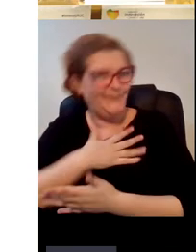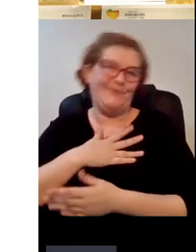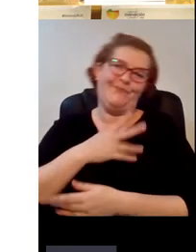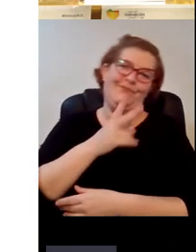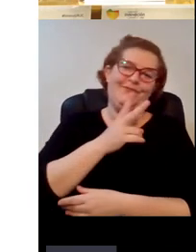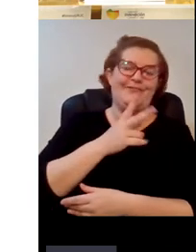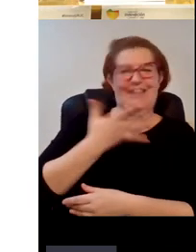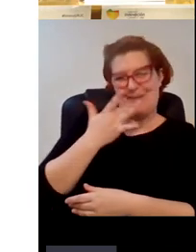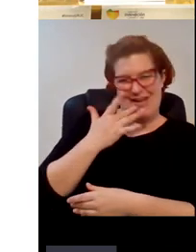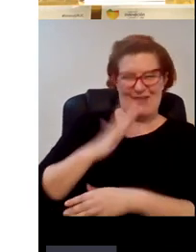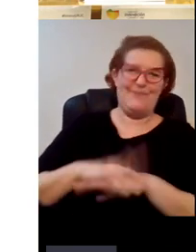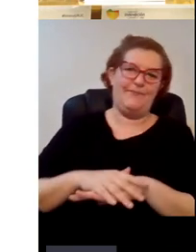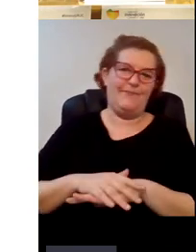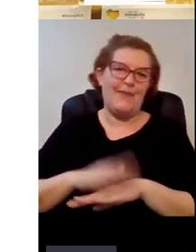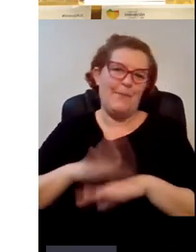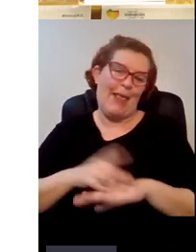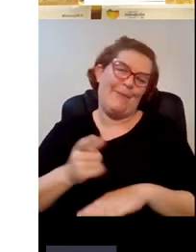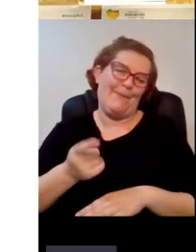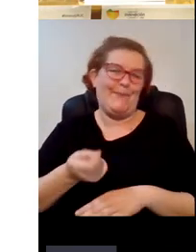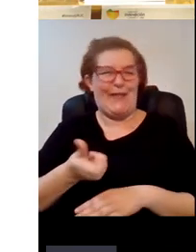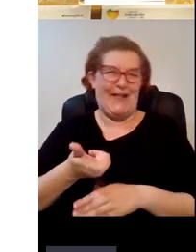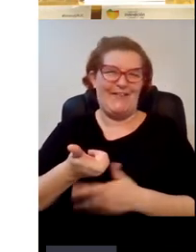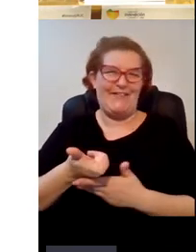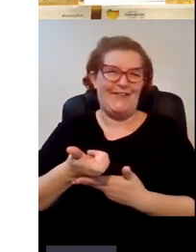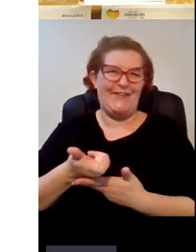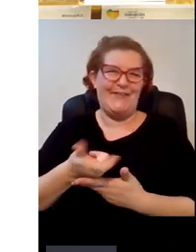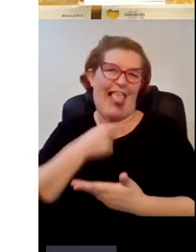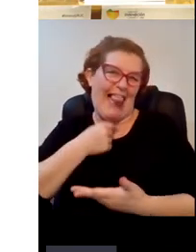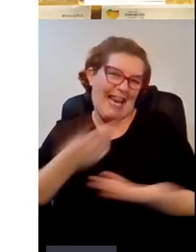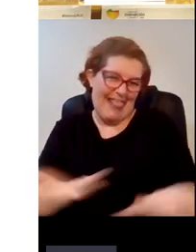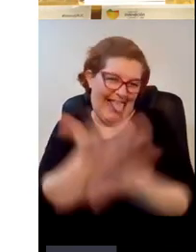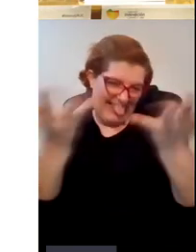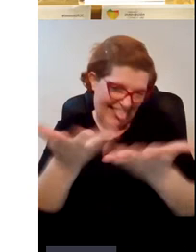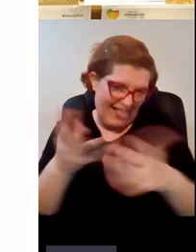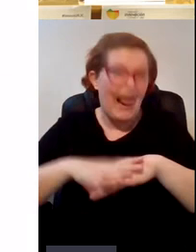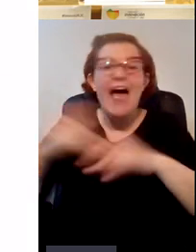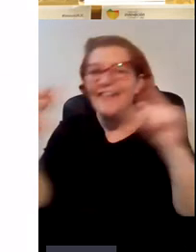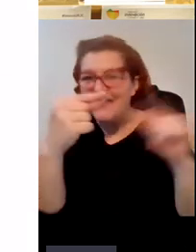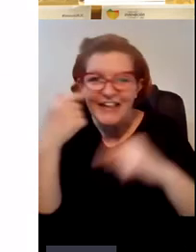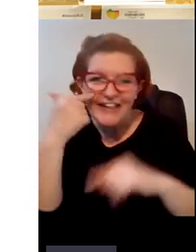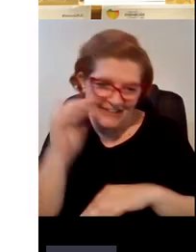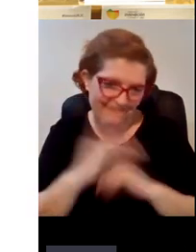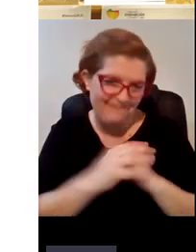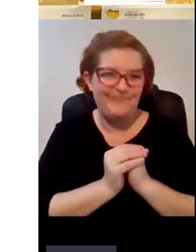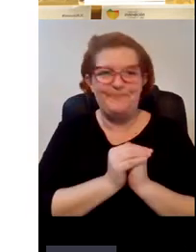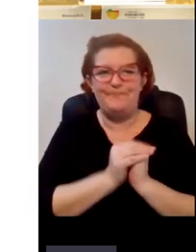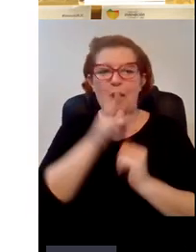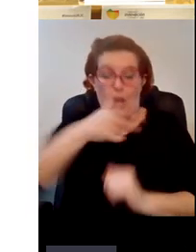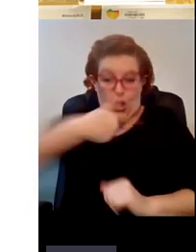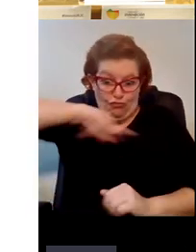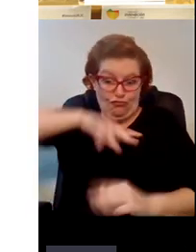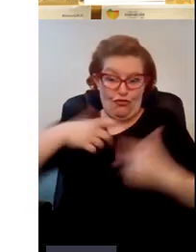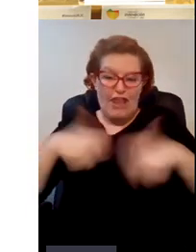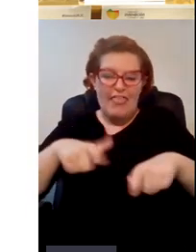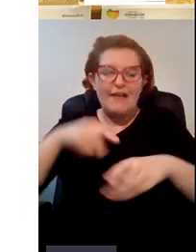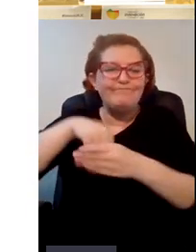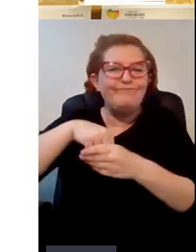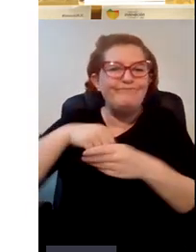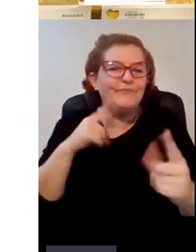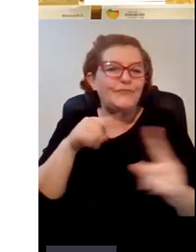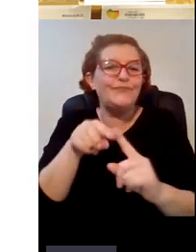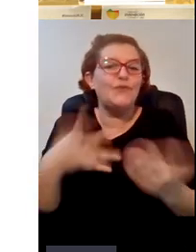y es un poco también para dar un poquito de para generar debate bueno ¿qué objetivos tenemos en la unidad?